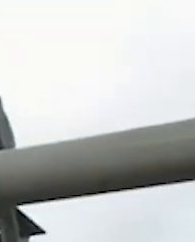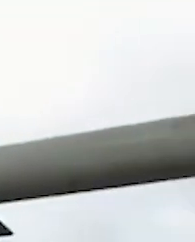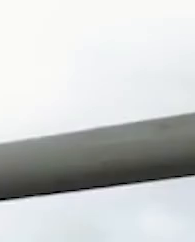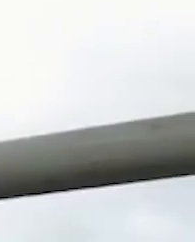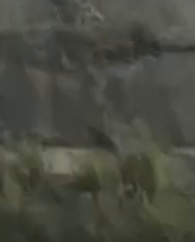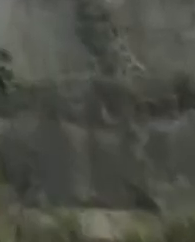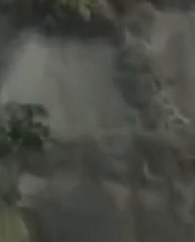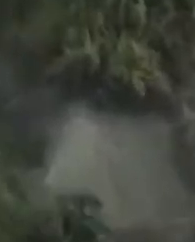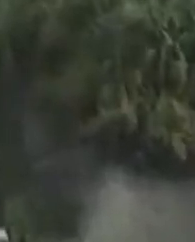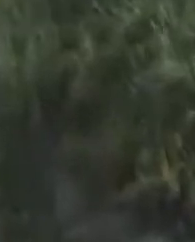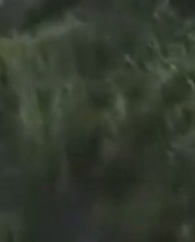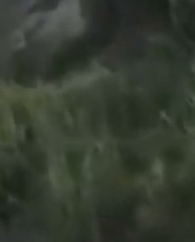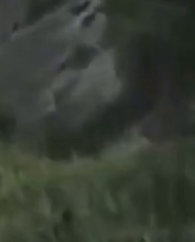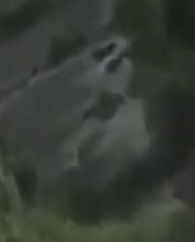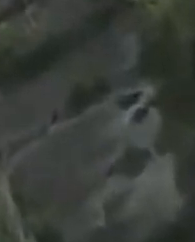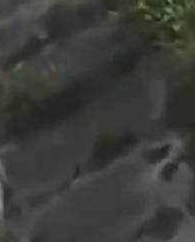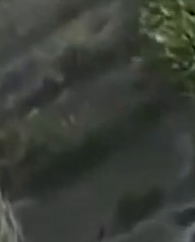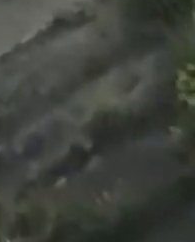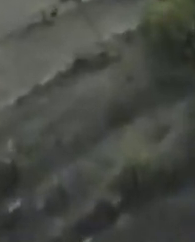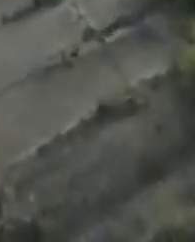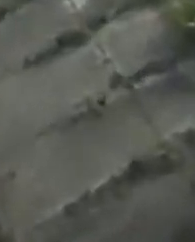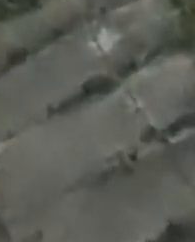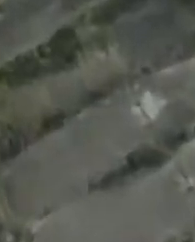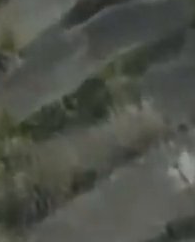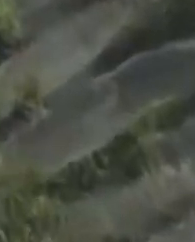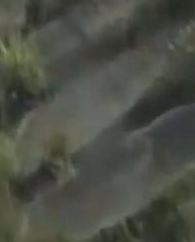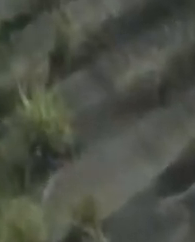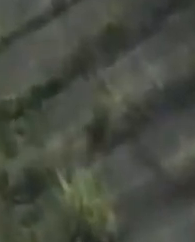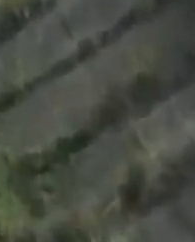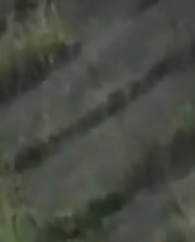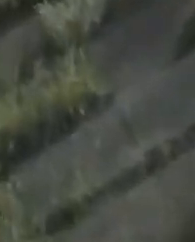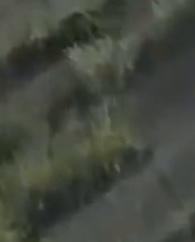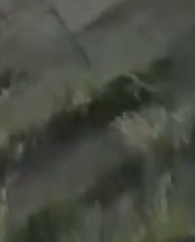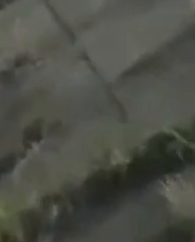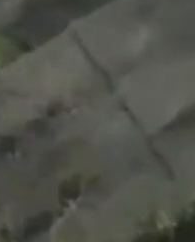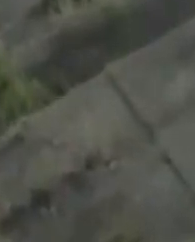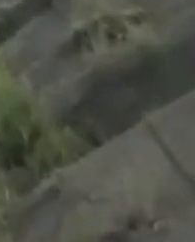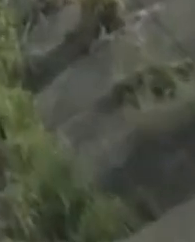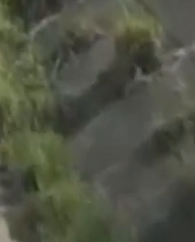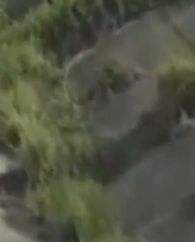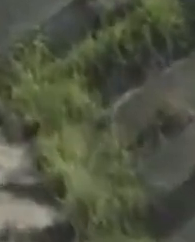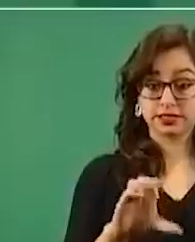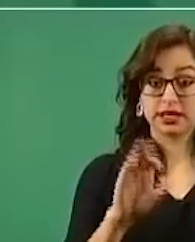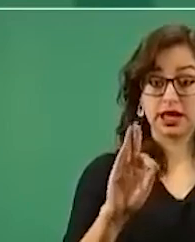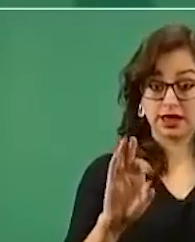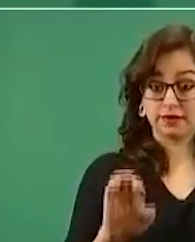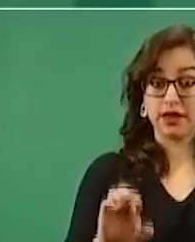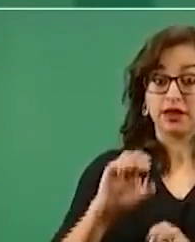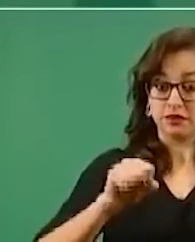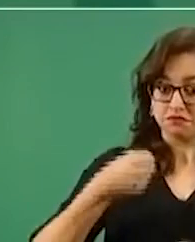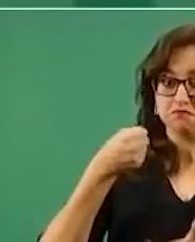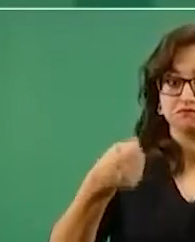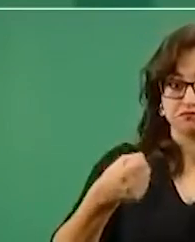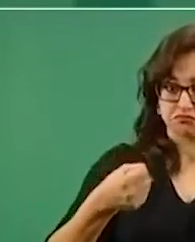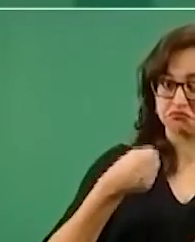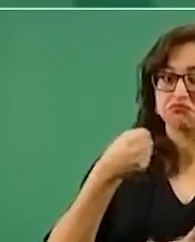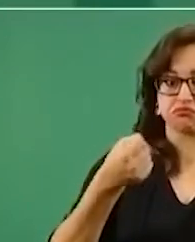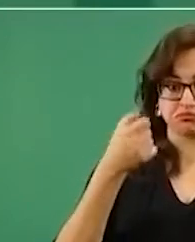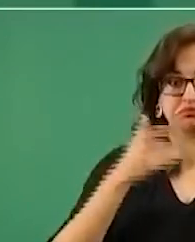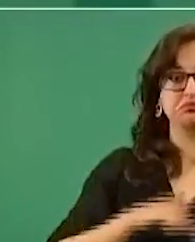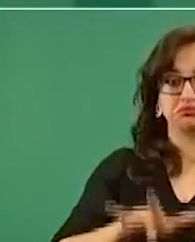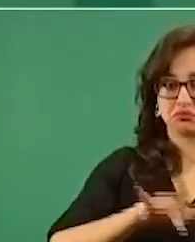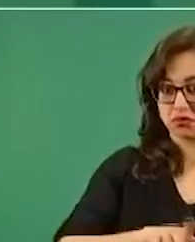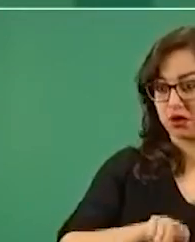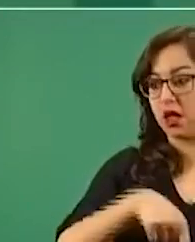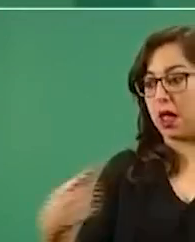prácticamente todos los países del mundo, con un efecto directo e inmediato sobre el nivel de consumo de combustibles